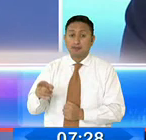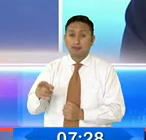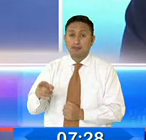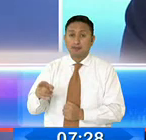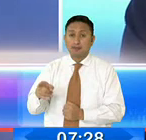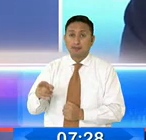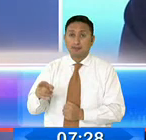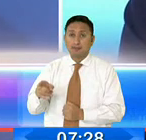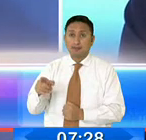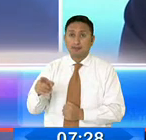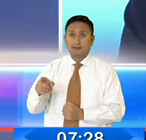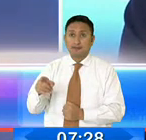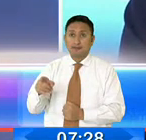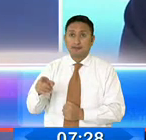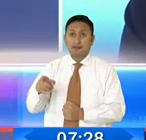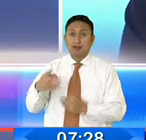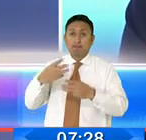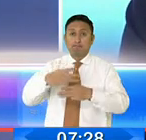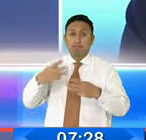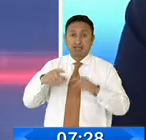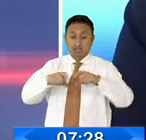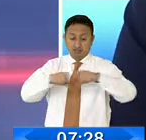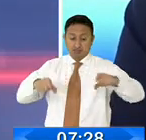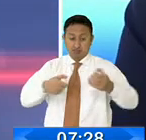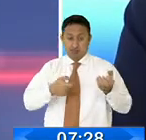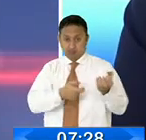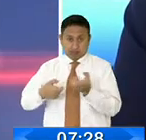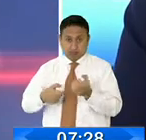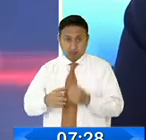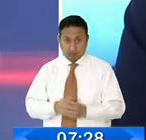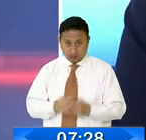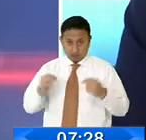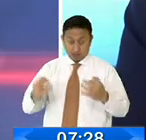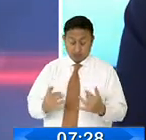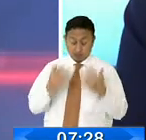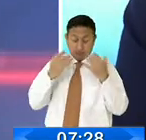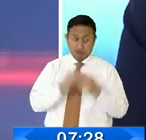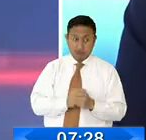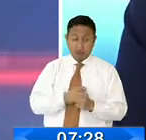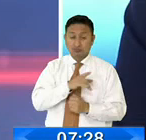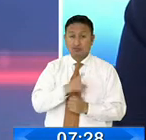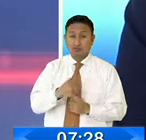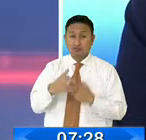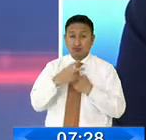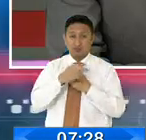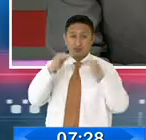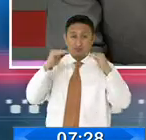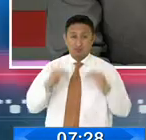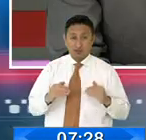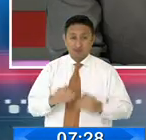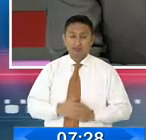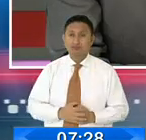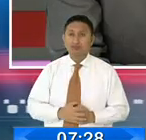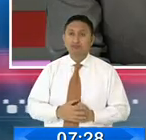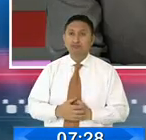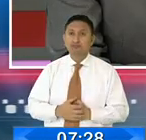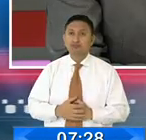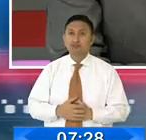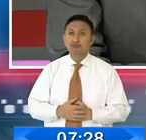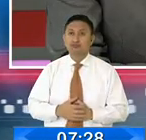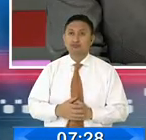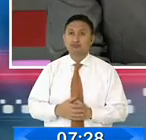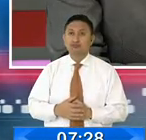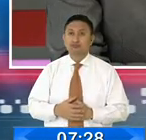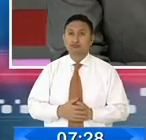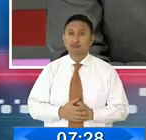recomendada para un material de esta naturaleza, lo que sucede es que son menos tóxicas. ¿Qué nos dice al respecto,